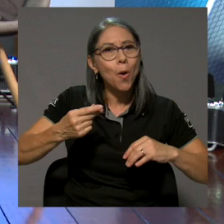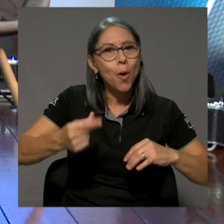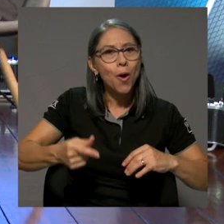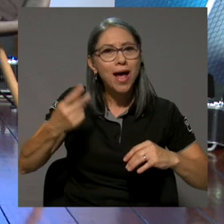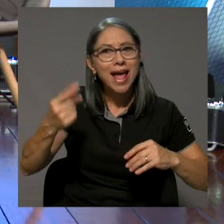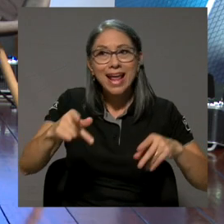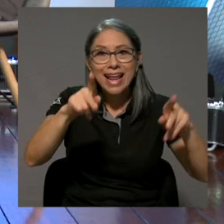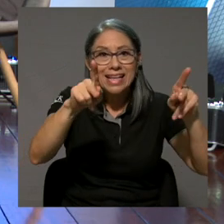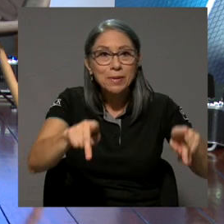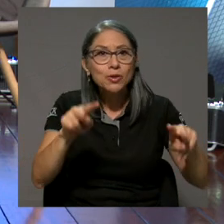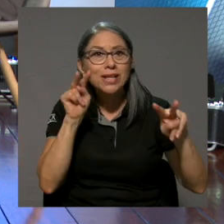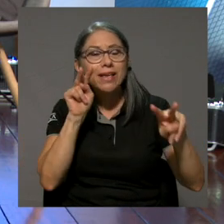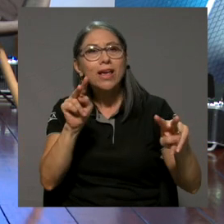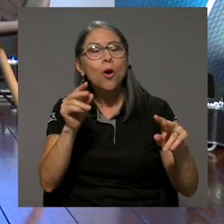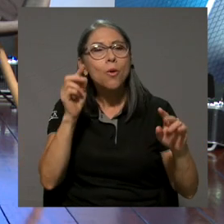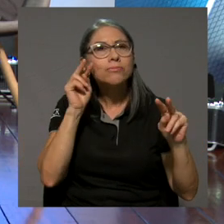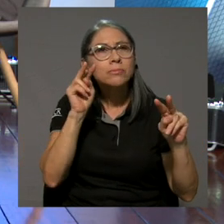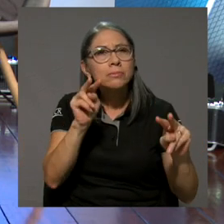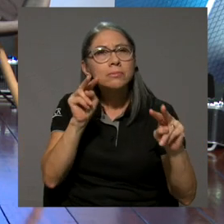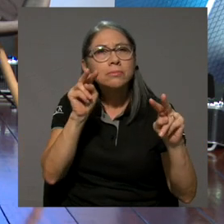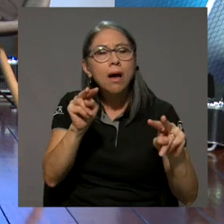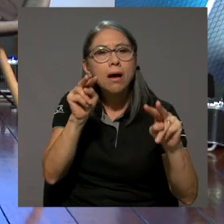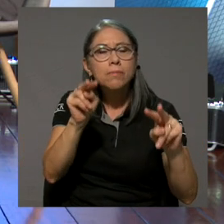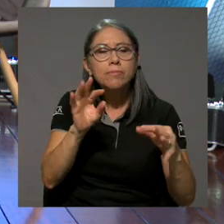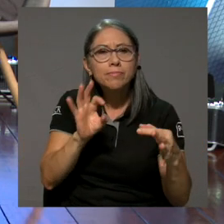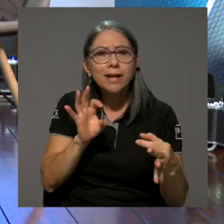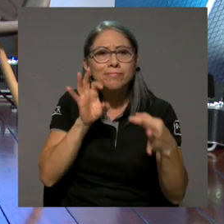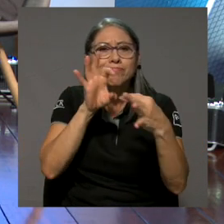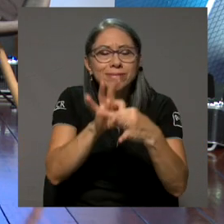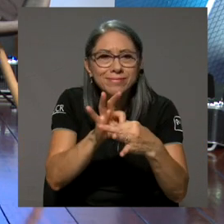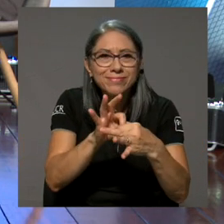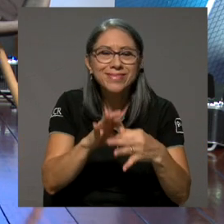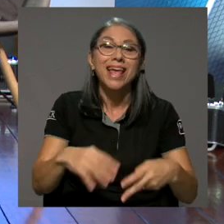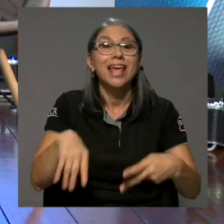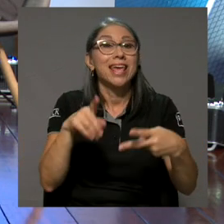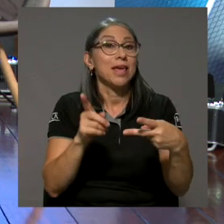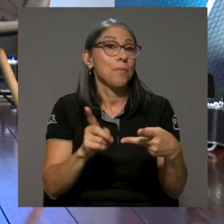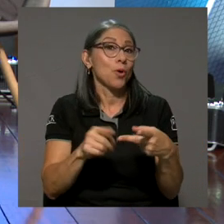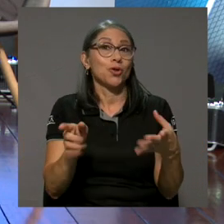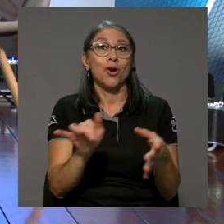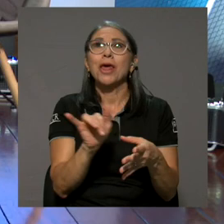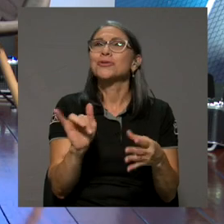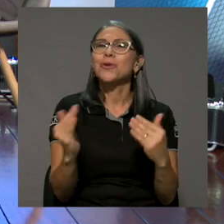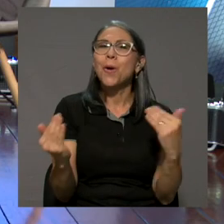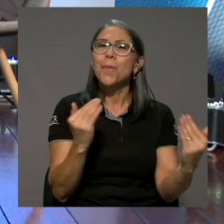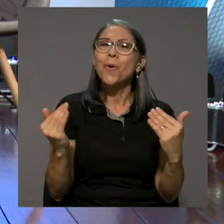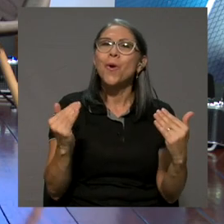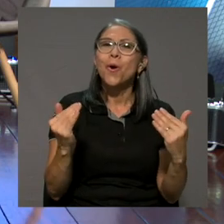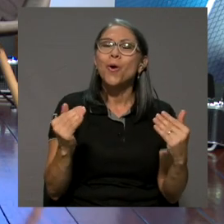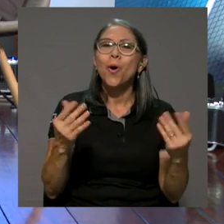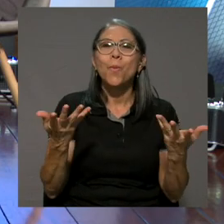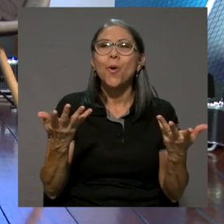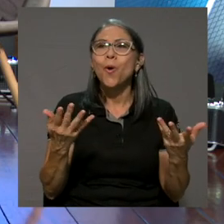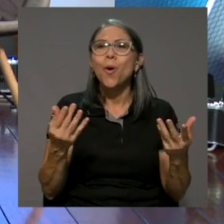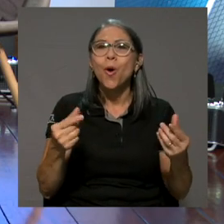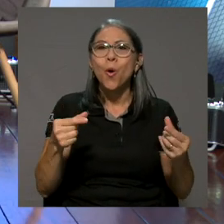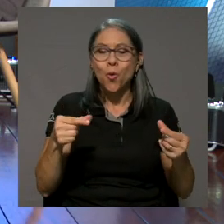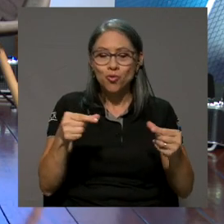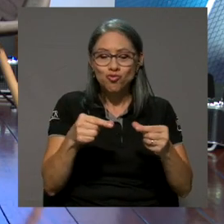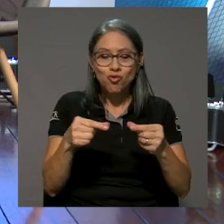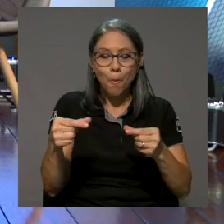público. Y, por otro lado, eres un rompecabezas de mil piezas,